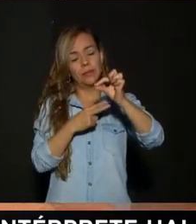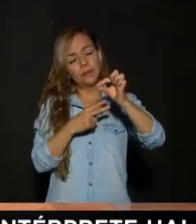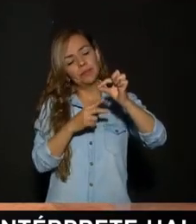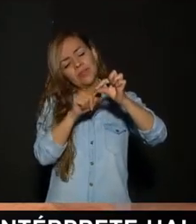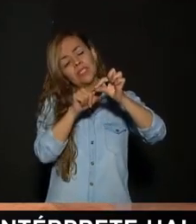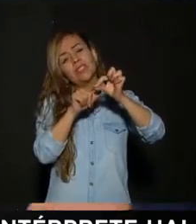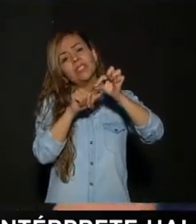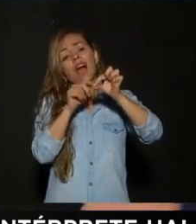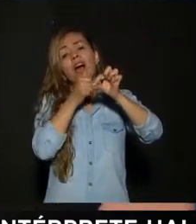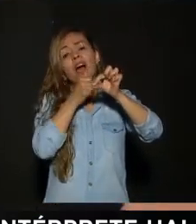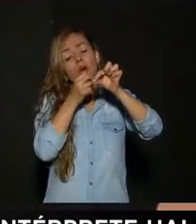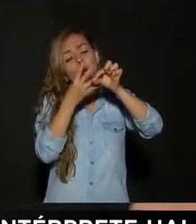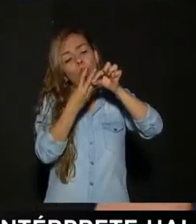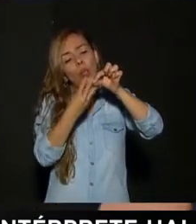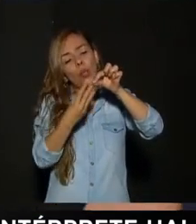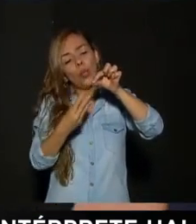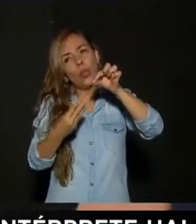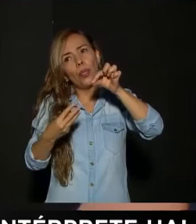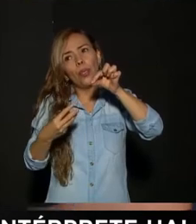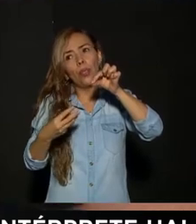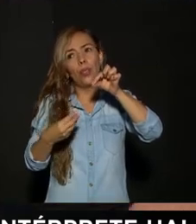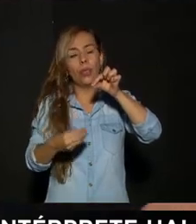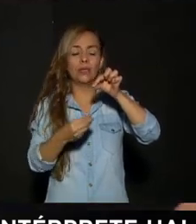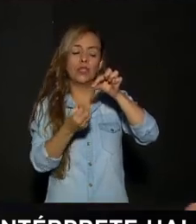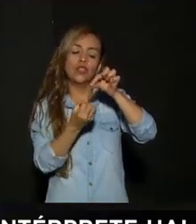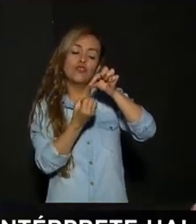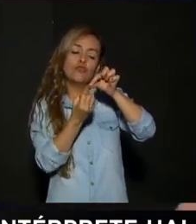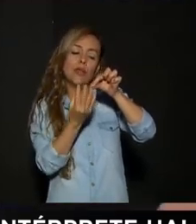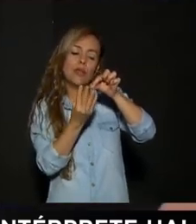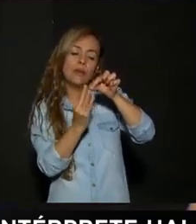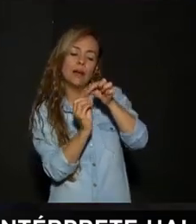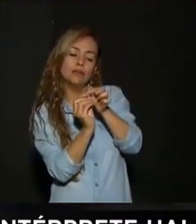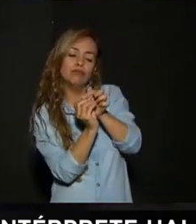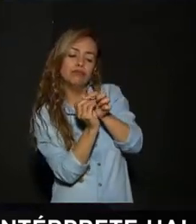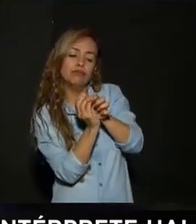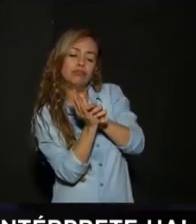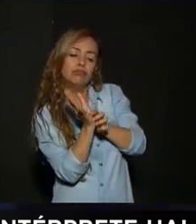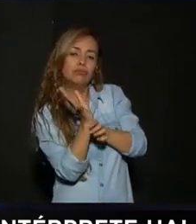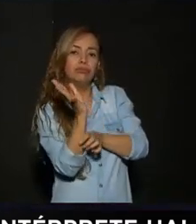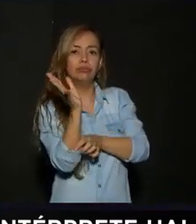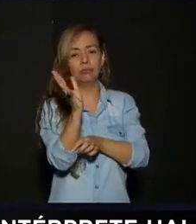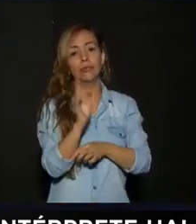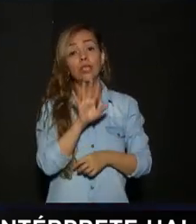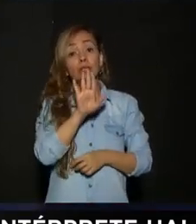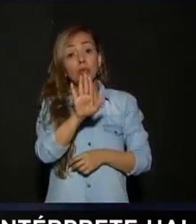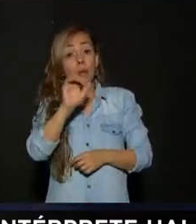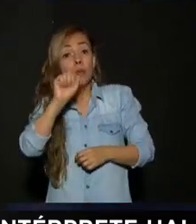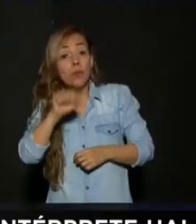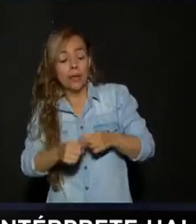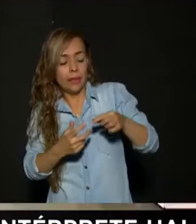perdiendo Todo su agua Y lo que hace Es crear una nueva yemita Una nueva planta Es decir Que usted puede cortar Una hojita